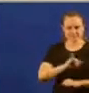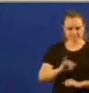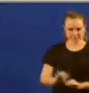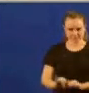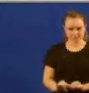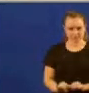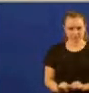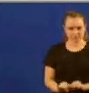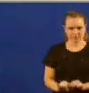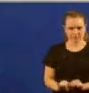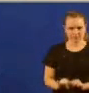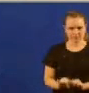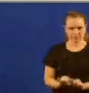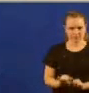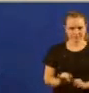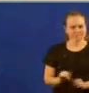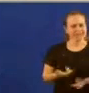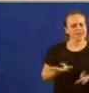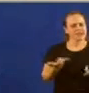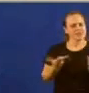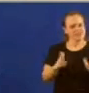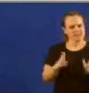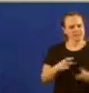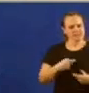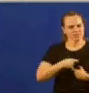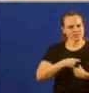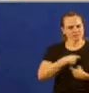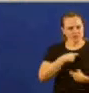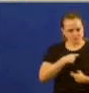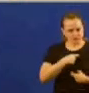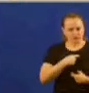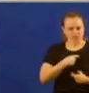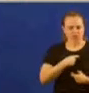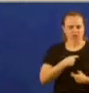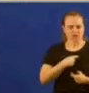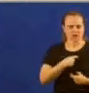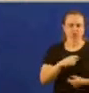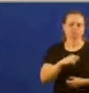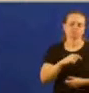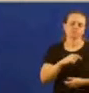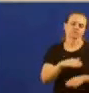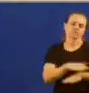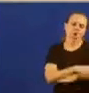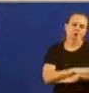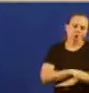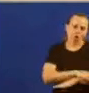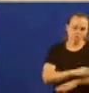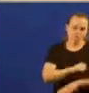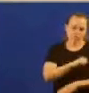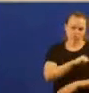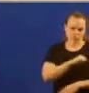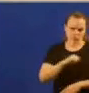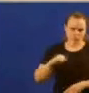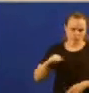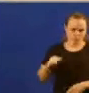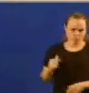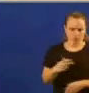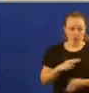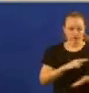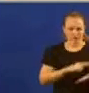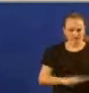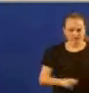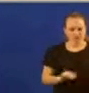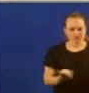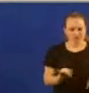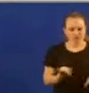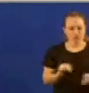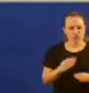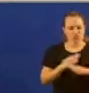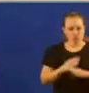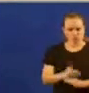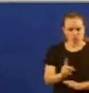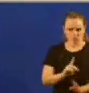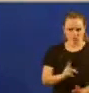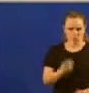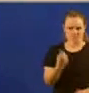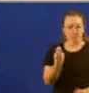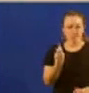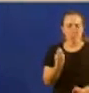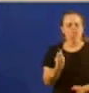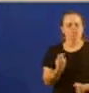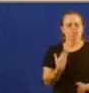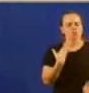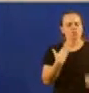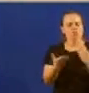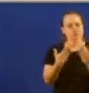fundamento das nosas libertades cívicas, do autogoverno de Galicia. Pero non abonda. Compre un diálogo construtivo para